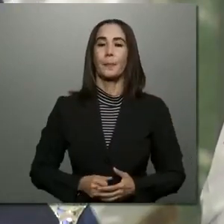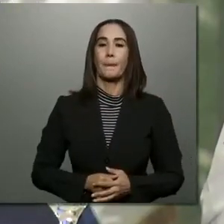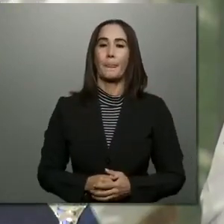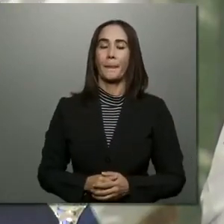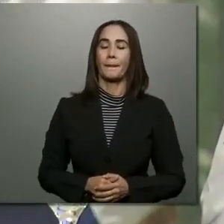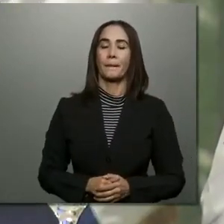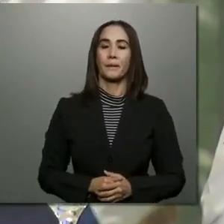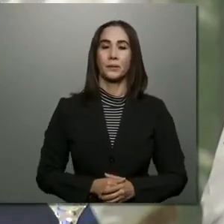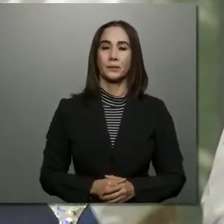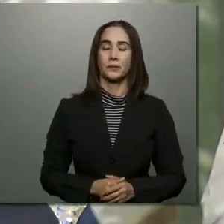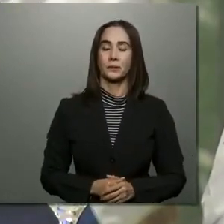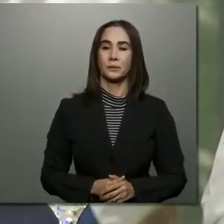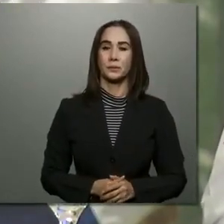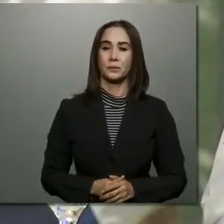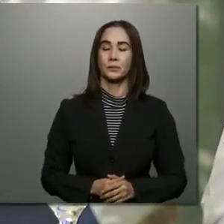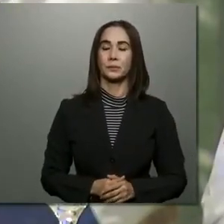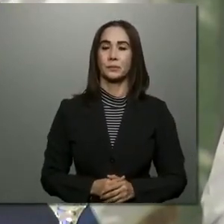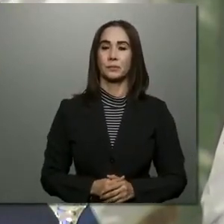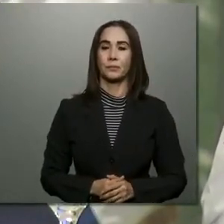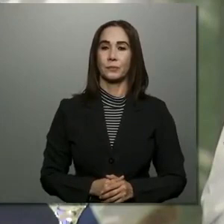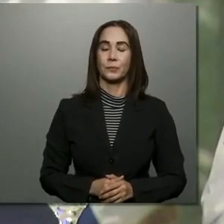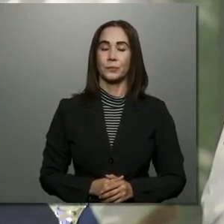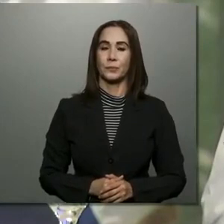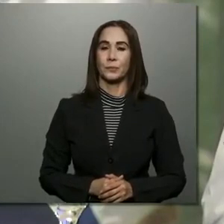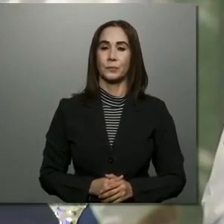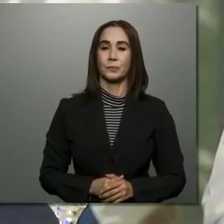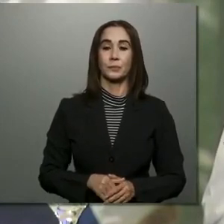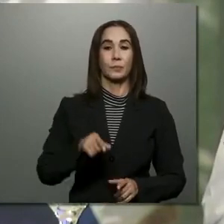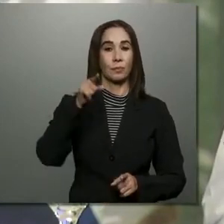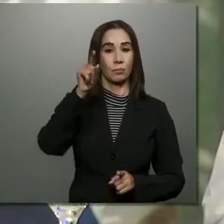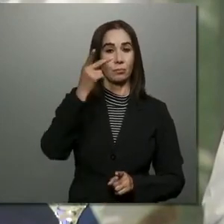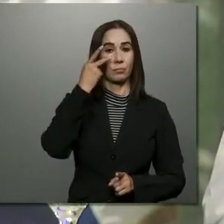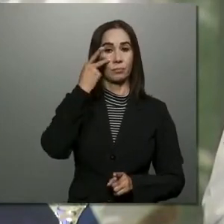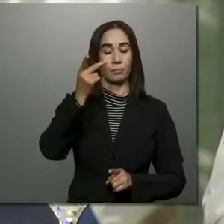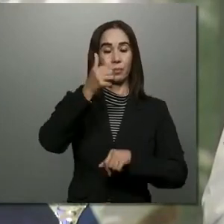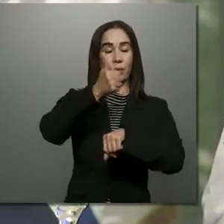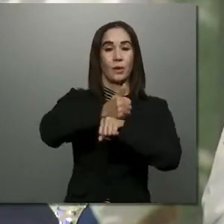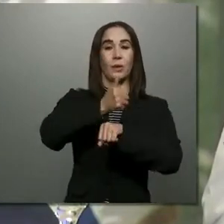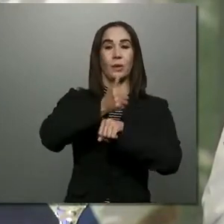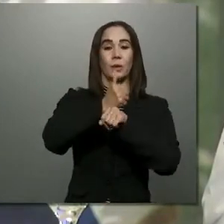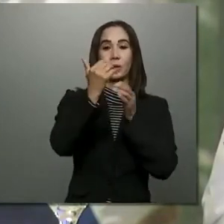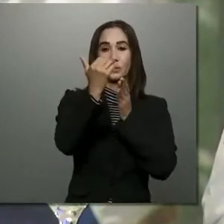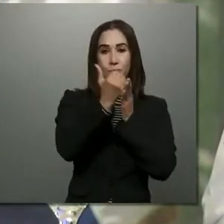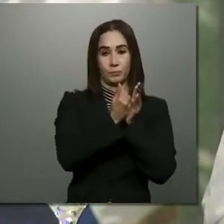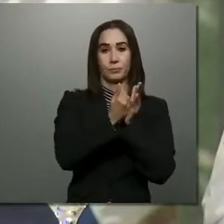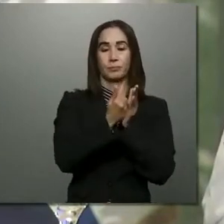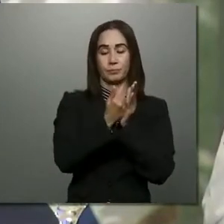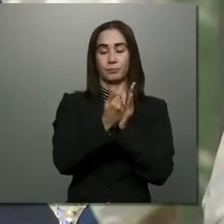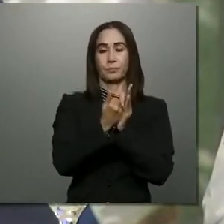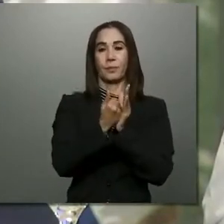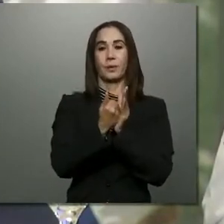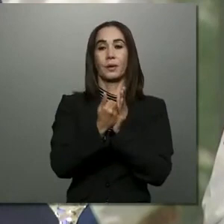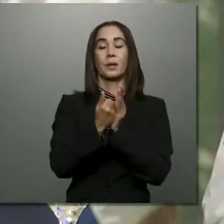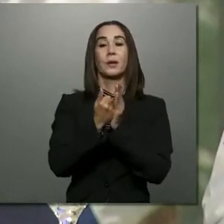Ustedes van a ver que lo que yo voy a plantear aquí se trata solamente de un resumen. Yo